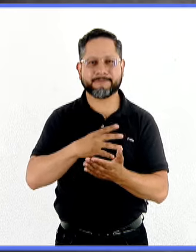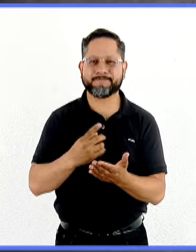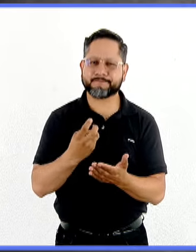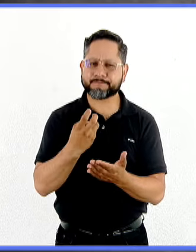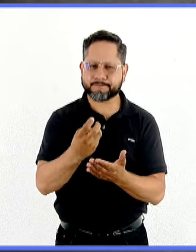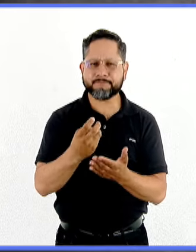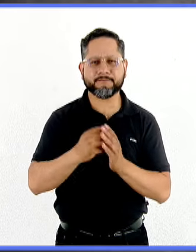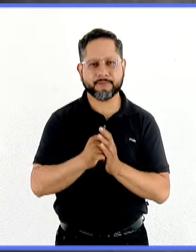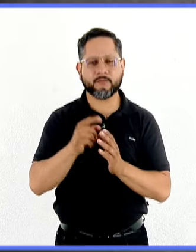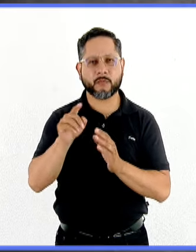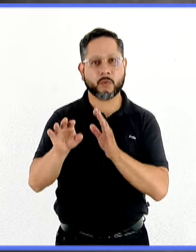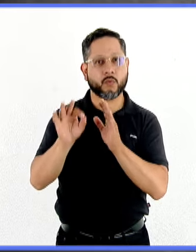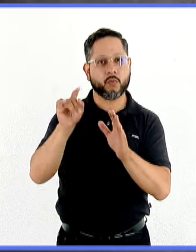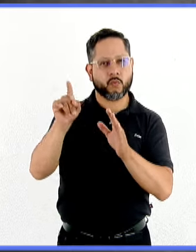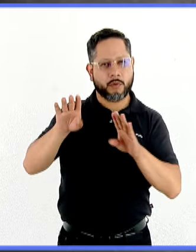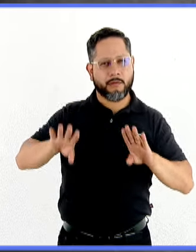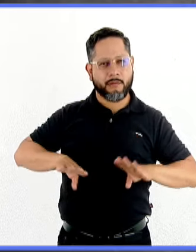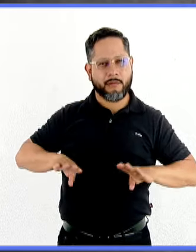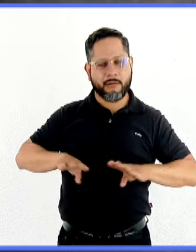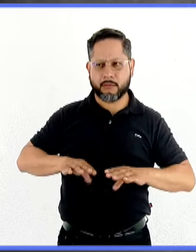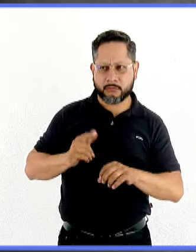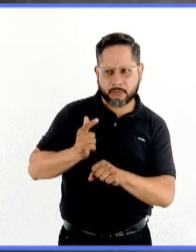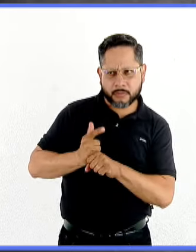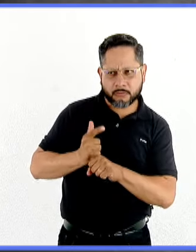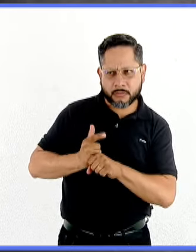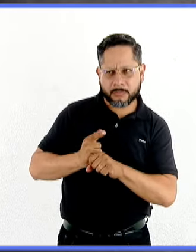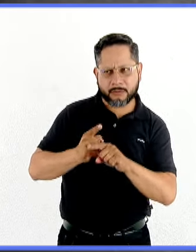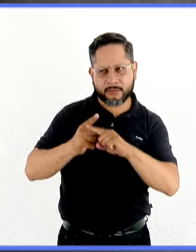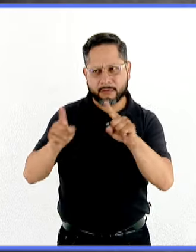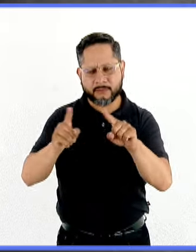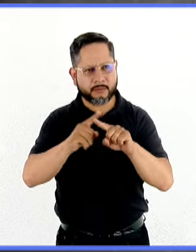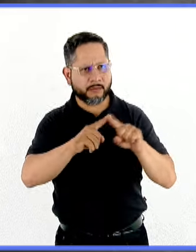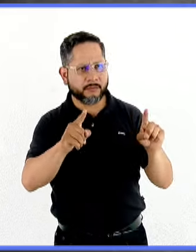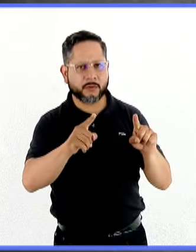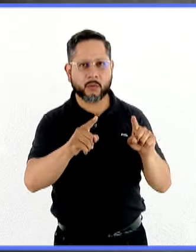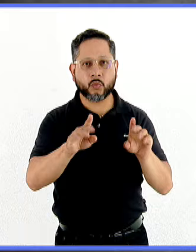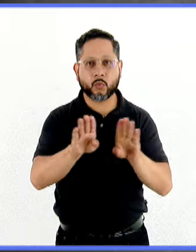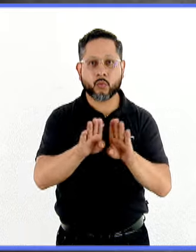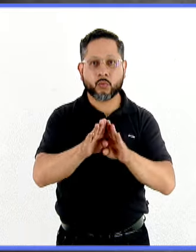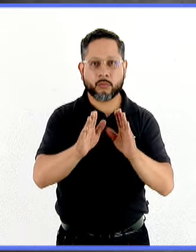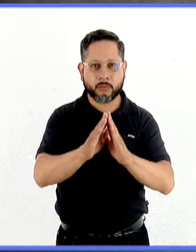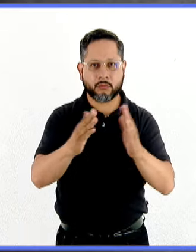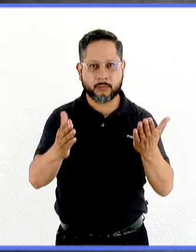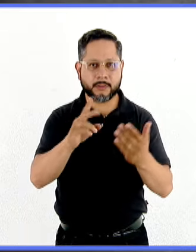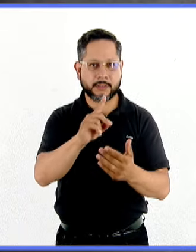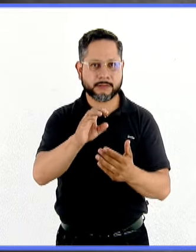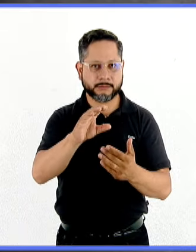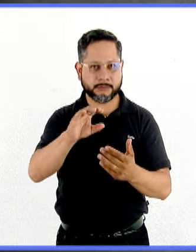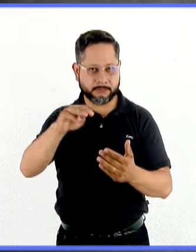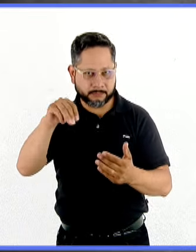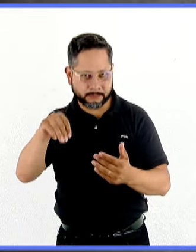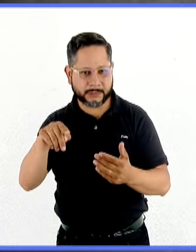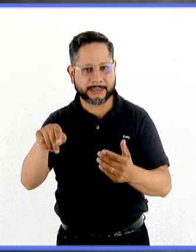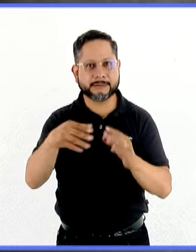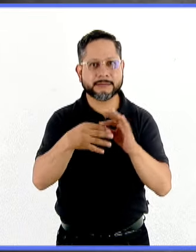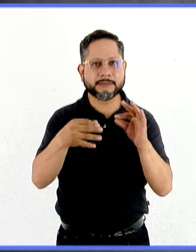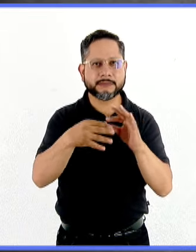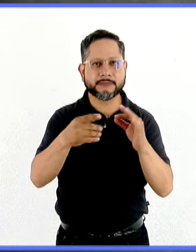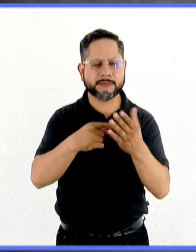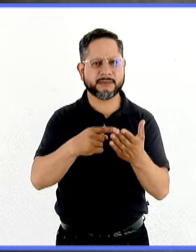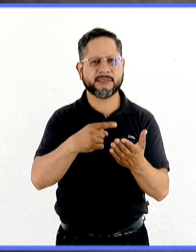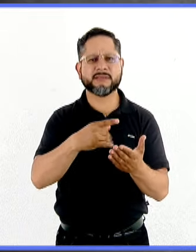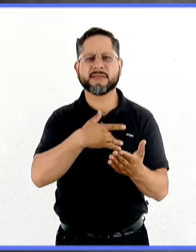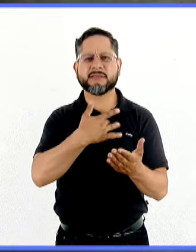Entonces, uno de nuestros principales medios para hacer la distinción está en el manual del DCM, que permite identificar como